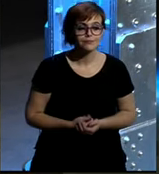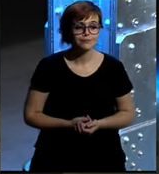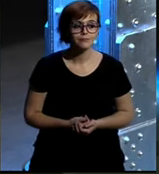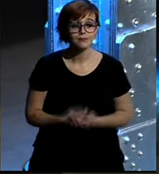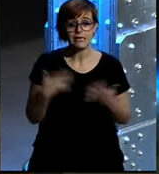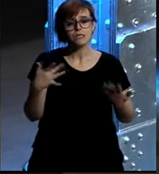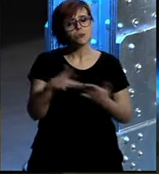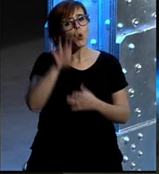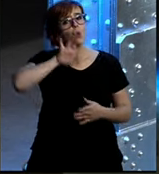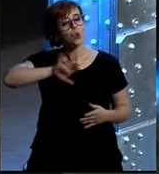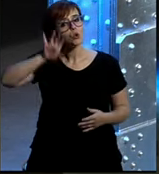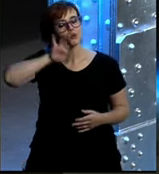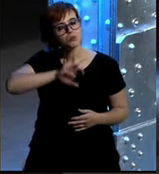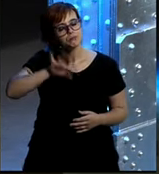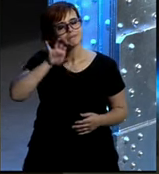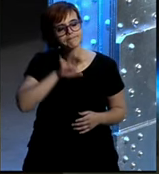es curioso pero